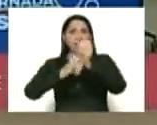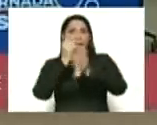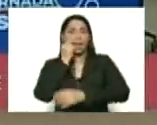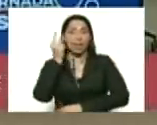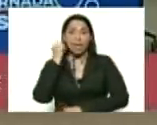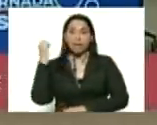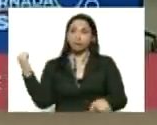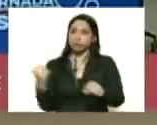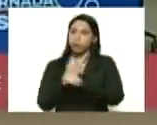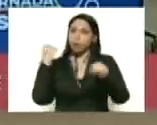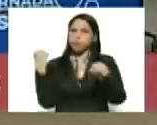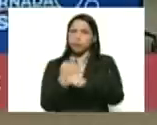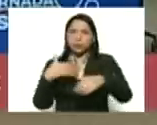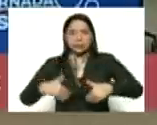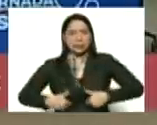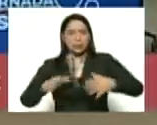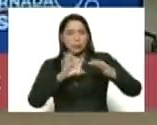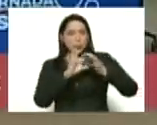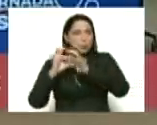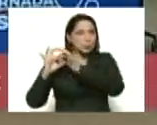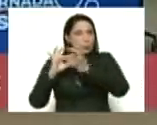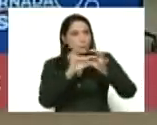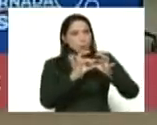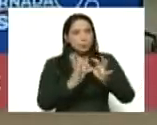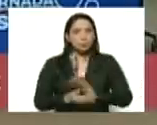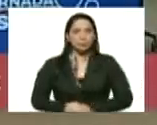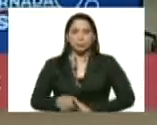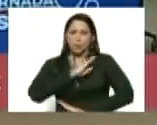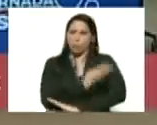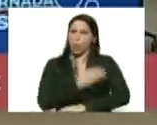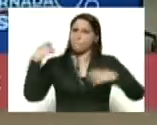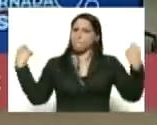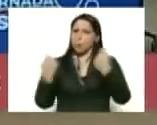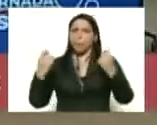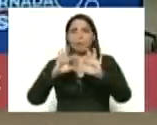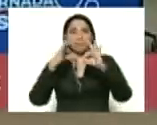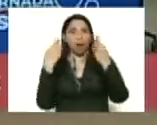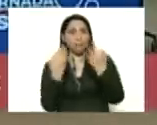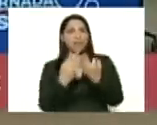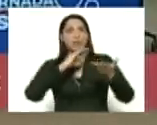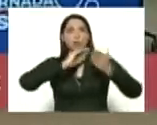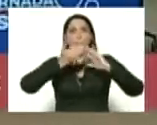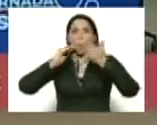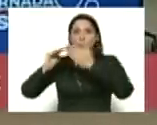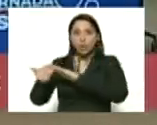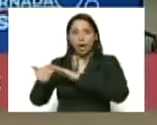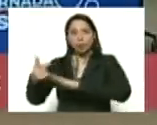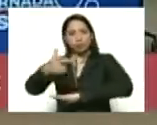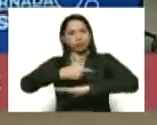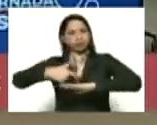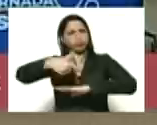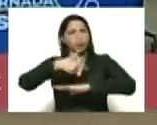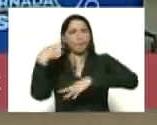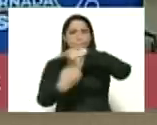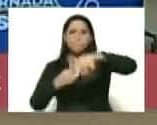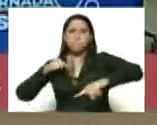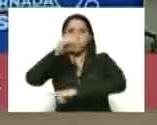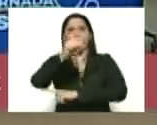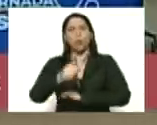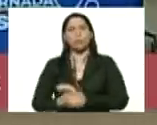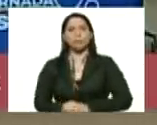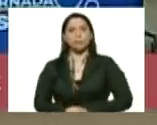trabajando unidos unidos el poder popular la familia la comunidad el gobierno revolucionario